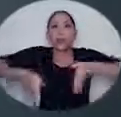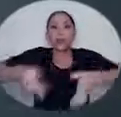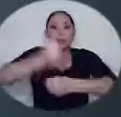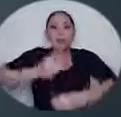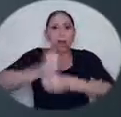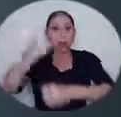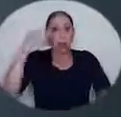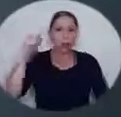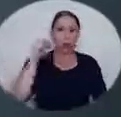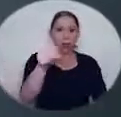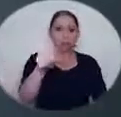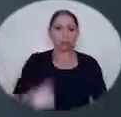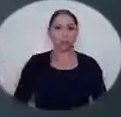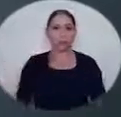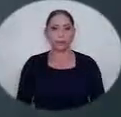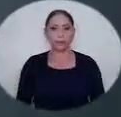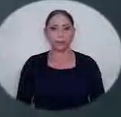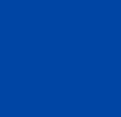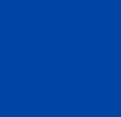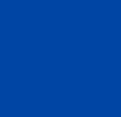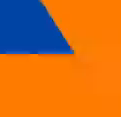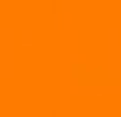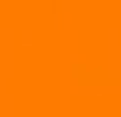seguiremos en las calles trabajando por usted.